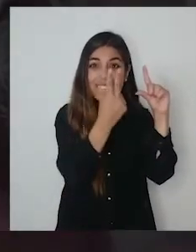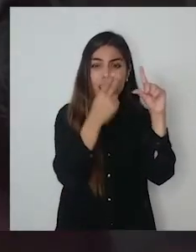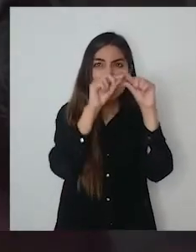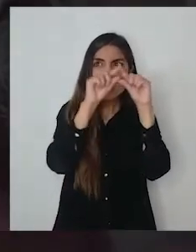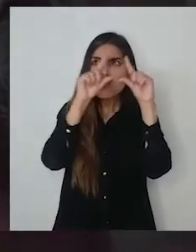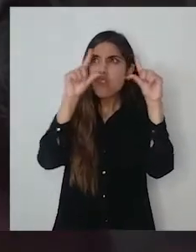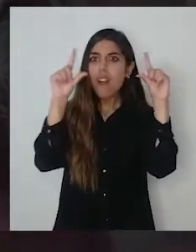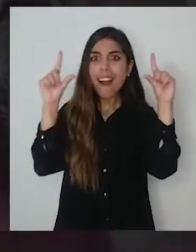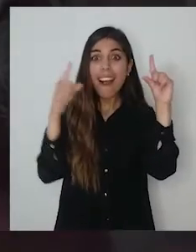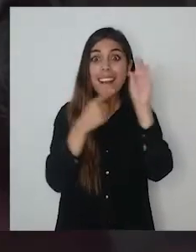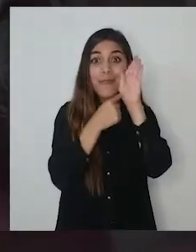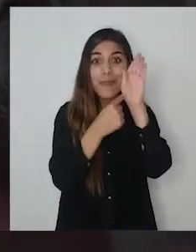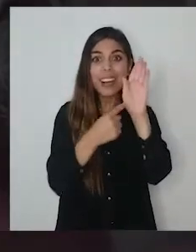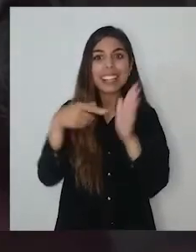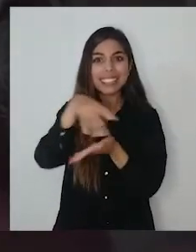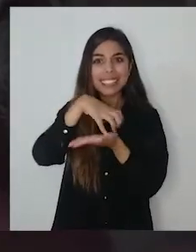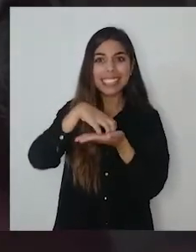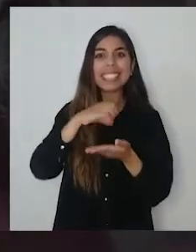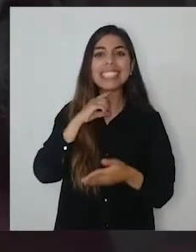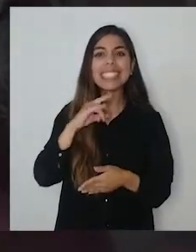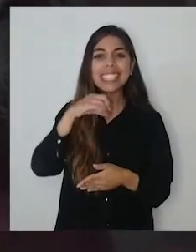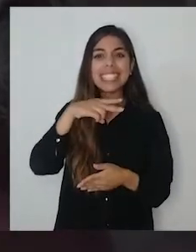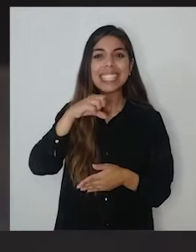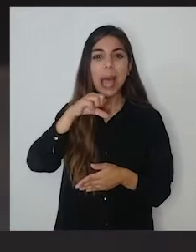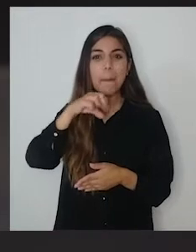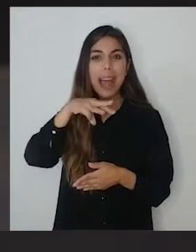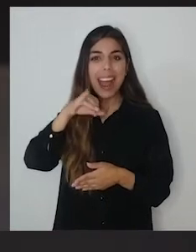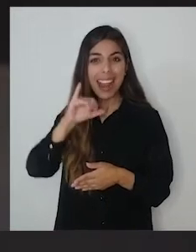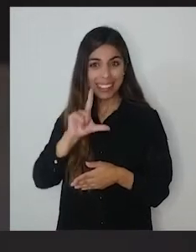el mural con figuras de Quinchamalí como esta.